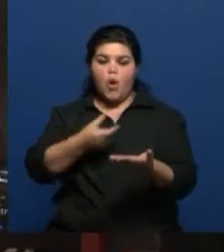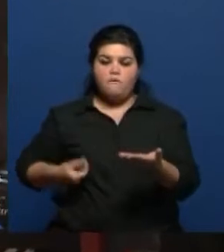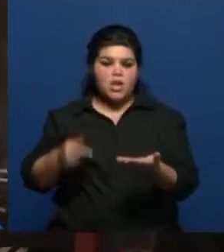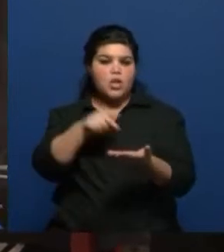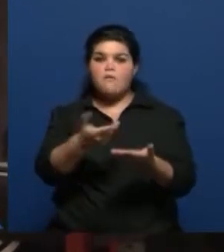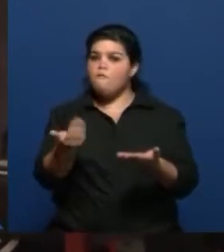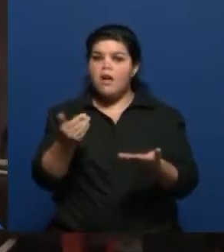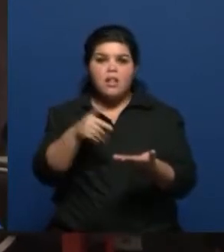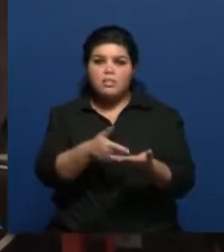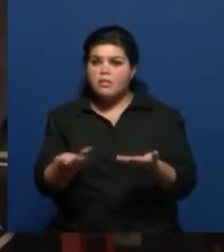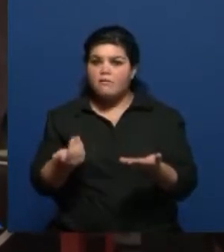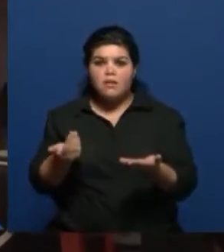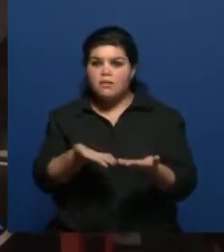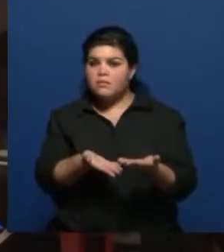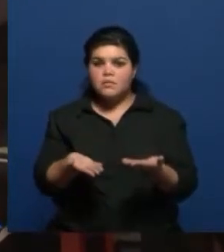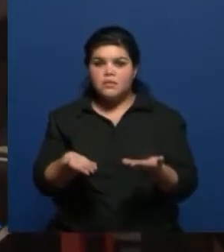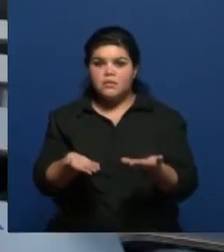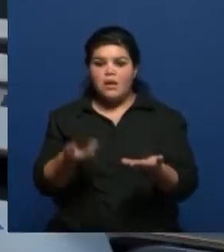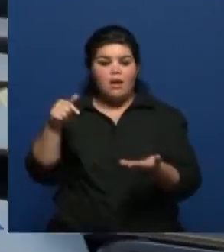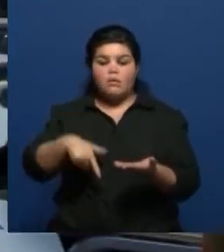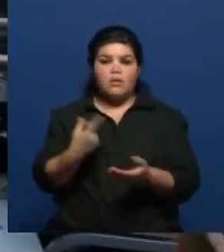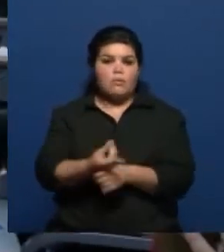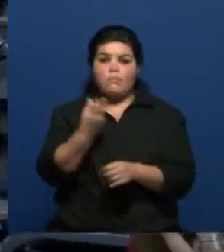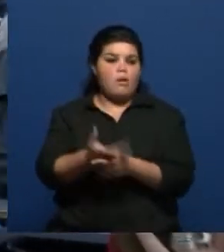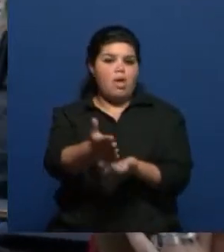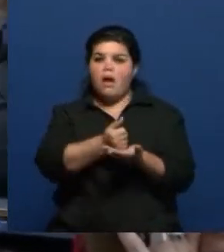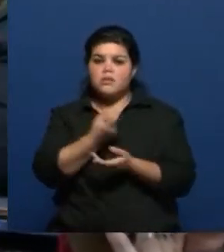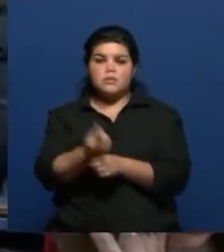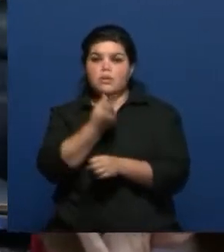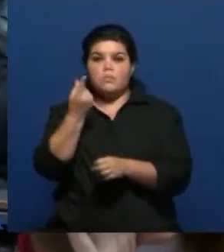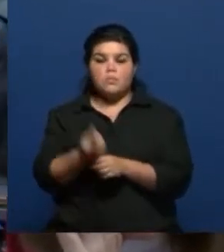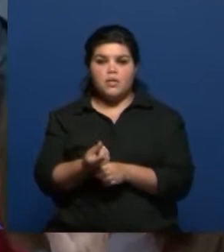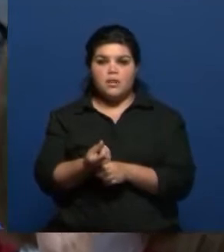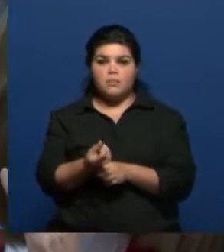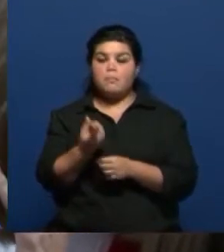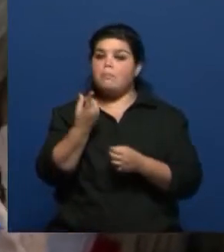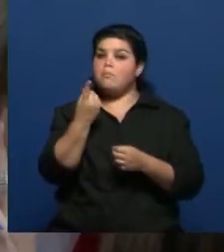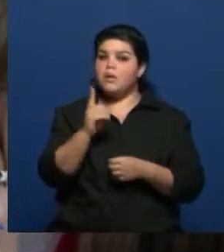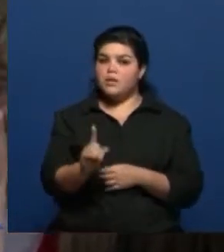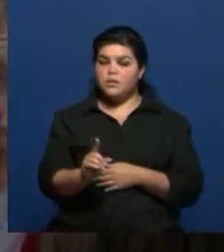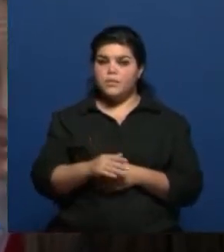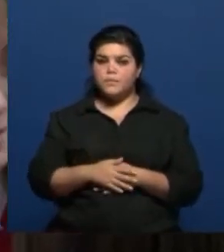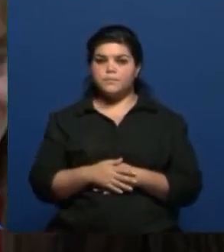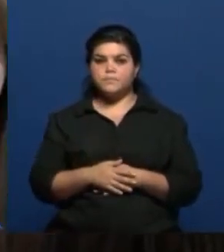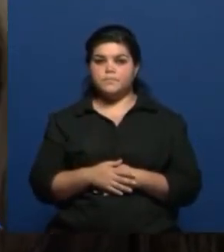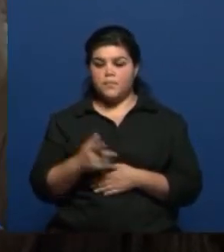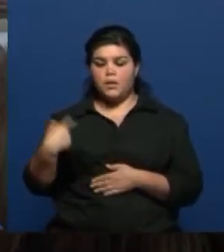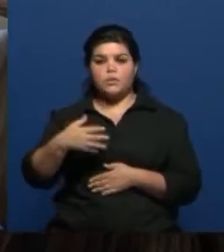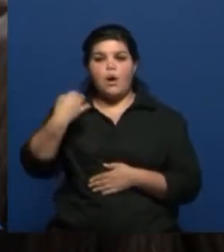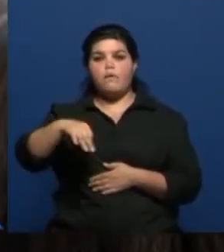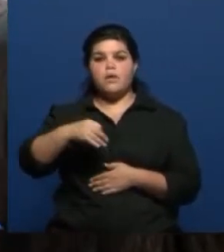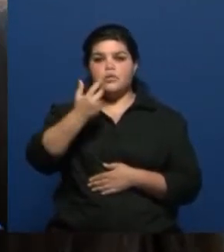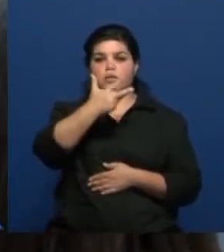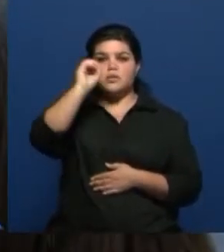insuficiente y que no se puede considerar. Lo que no quiere decir que exijamos el